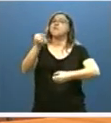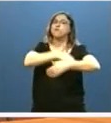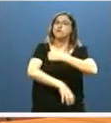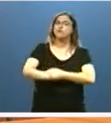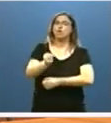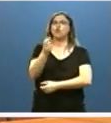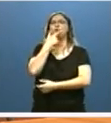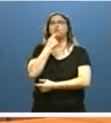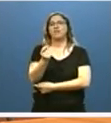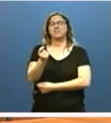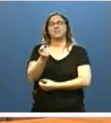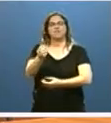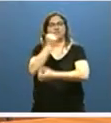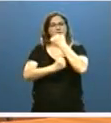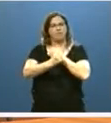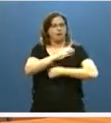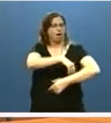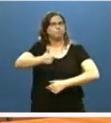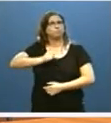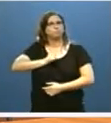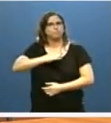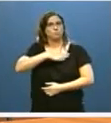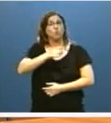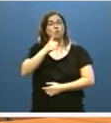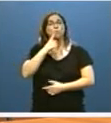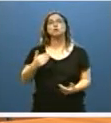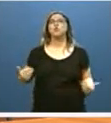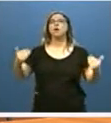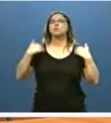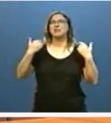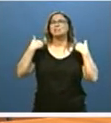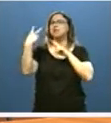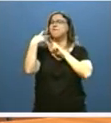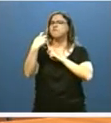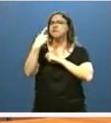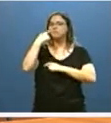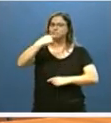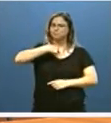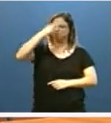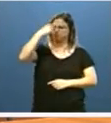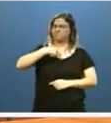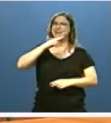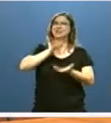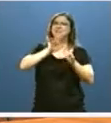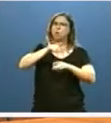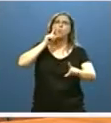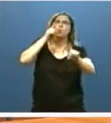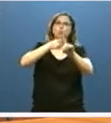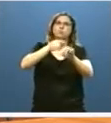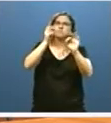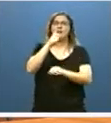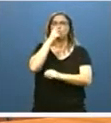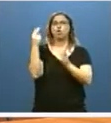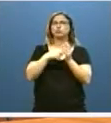Financiera. Por ello, la Autoridad Independiente de Responsabilidad Fiscal nos considera en disposición de cumplir con los objetivos en